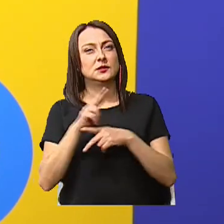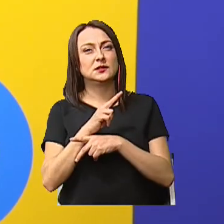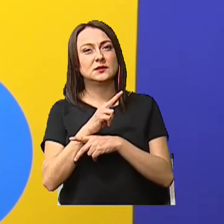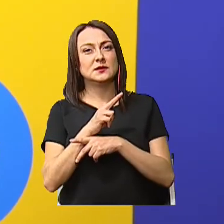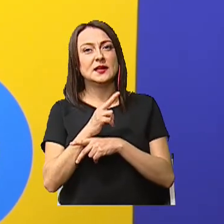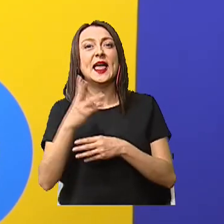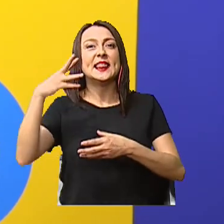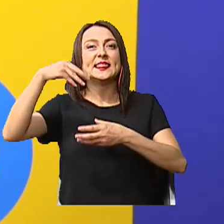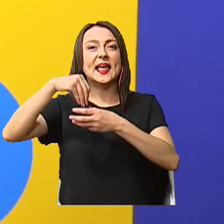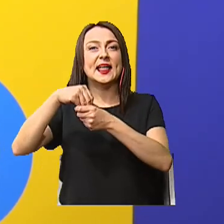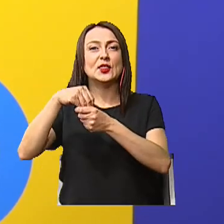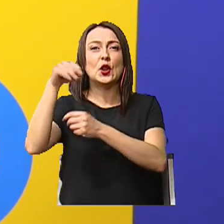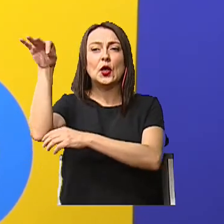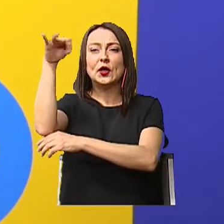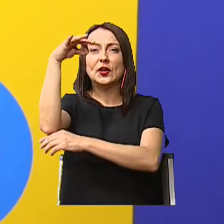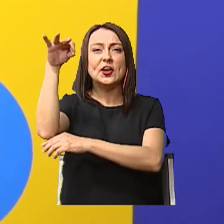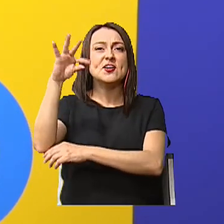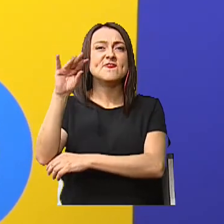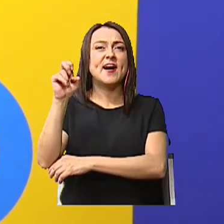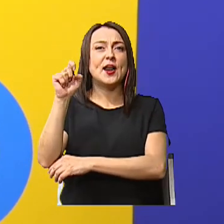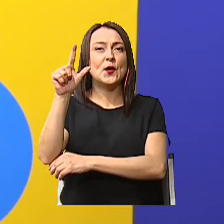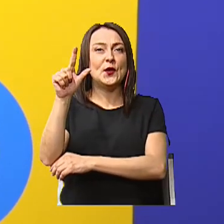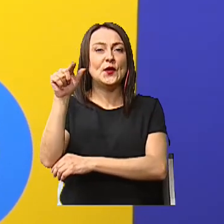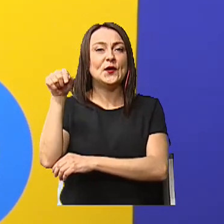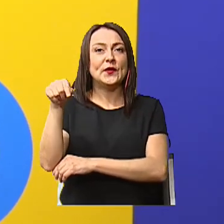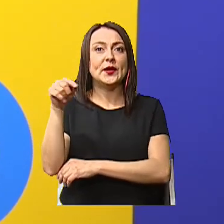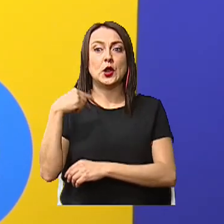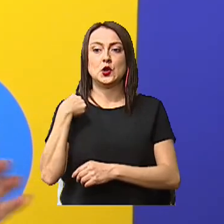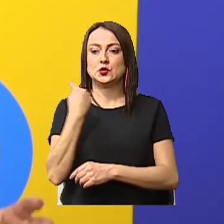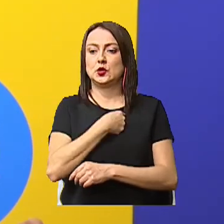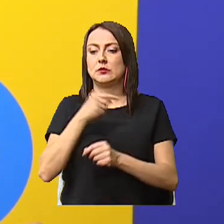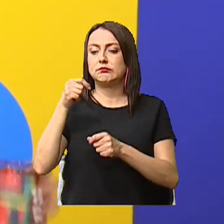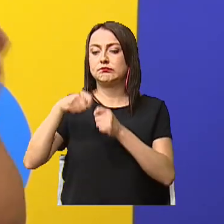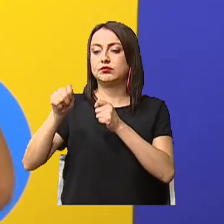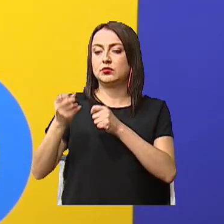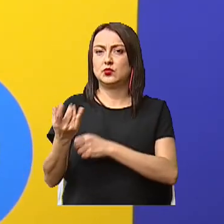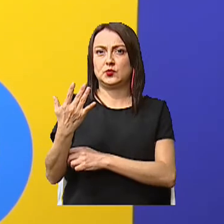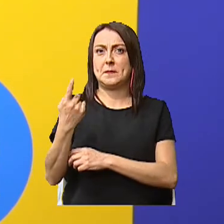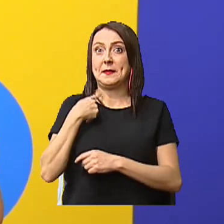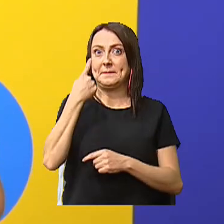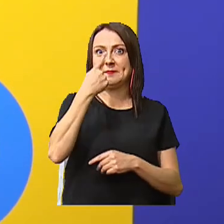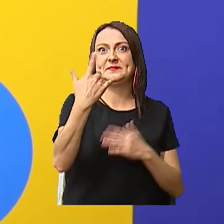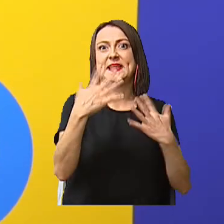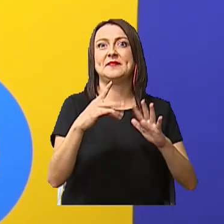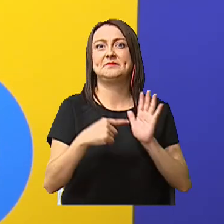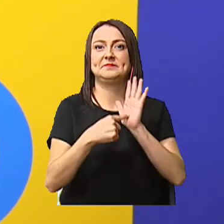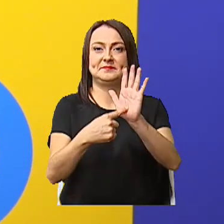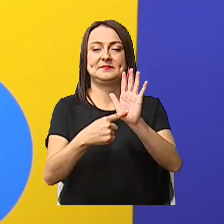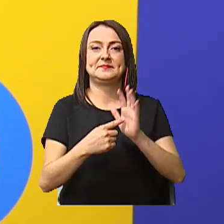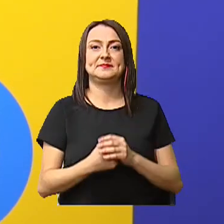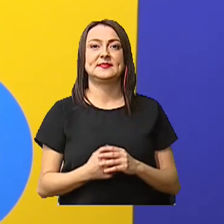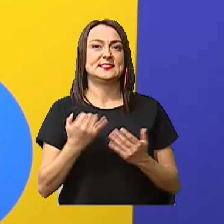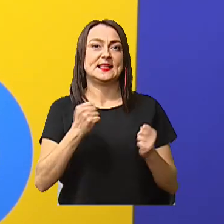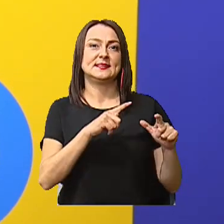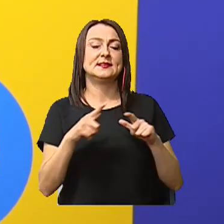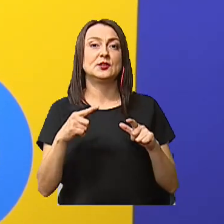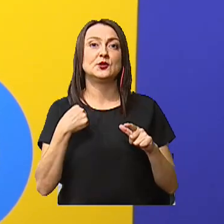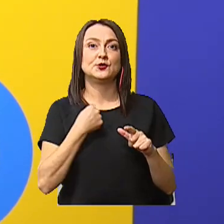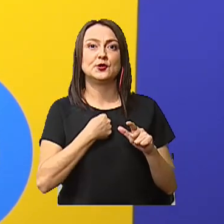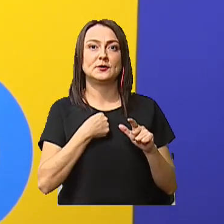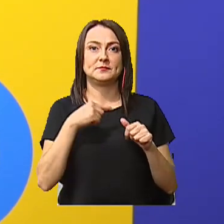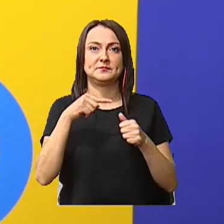faroles La encendemos Y la introducimos Voy a hacerla aquí Que ya está decorada Aquí